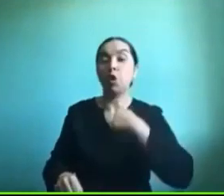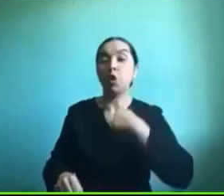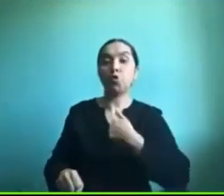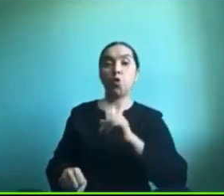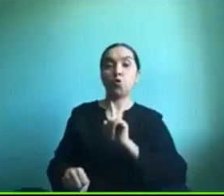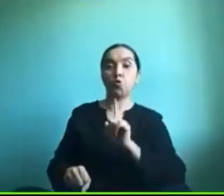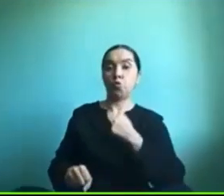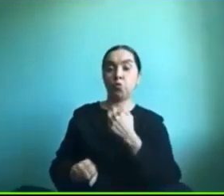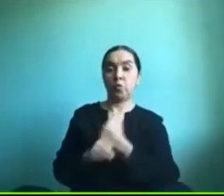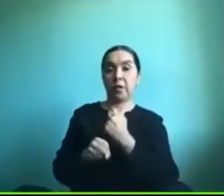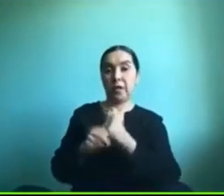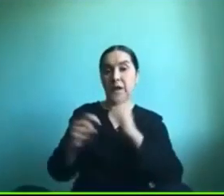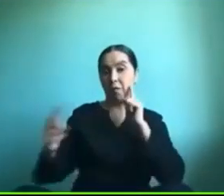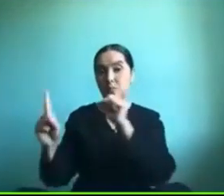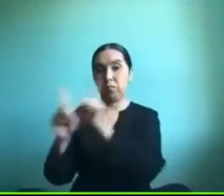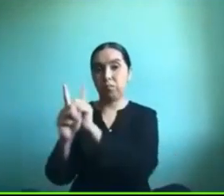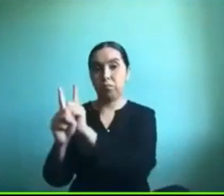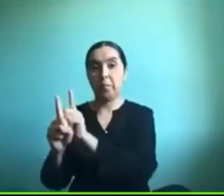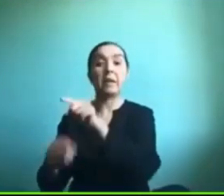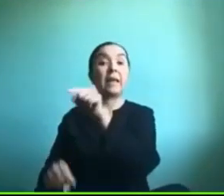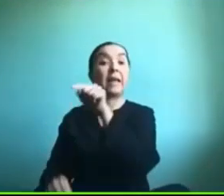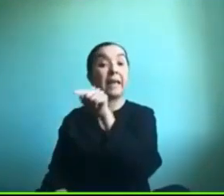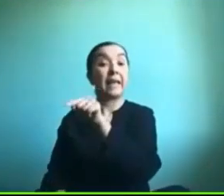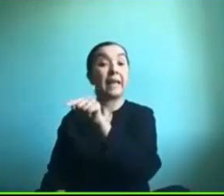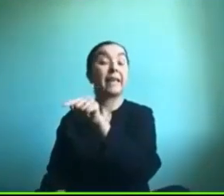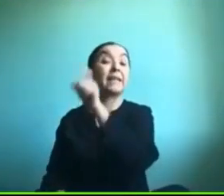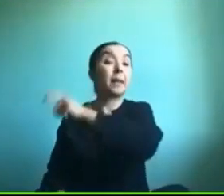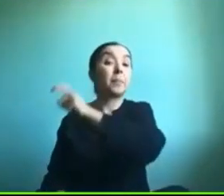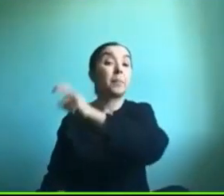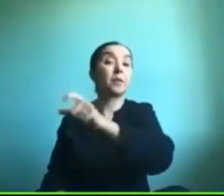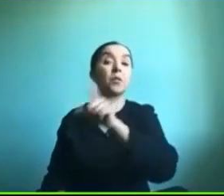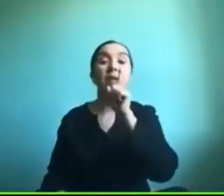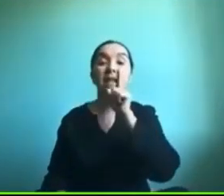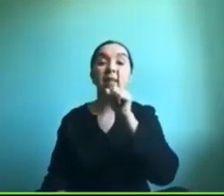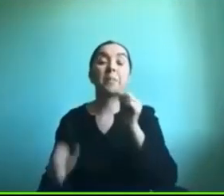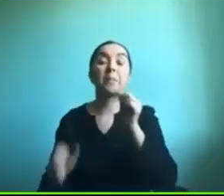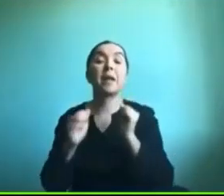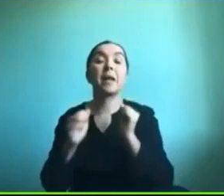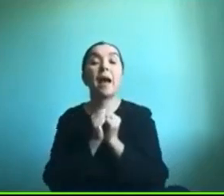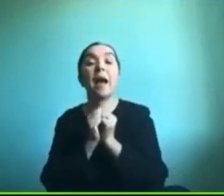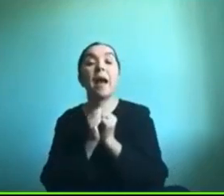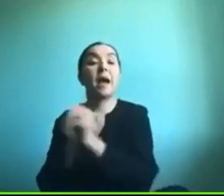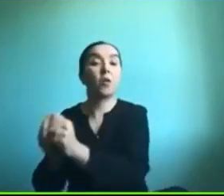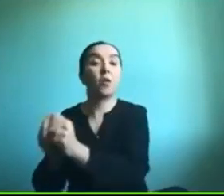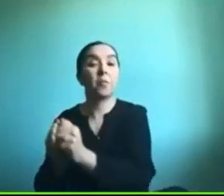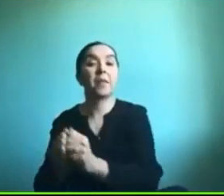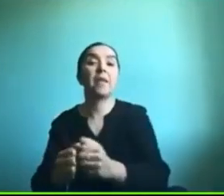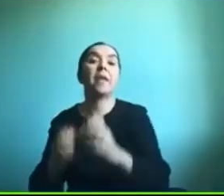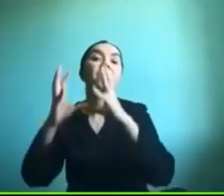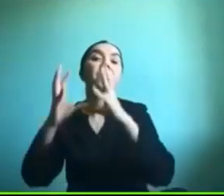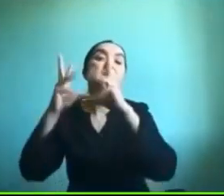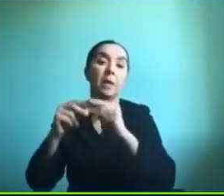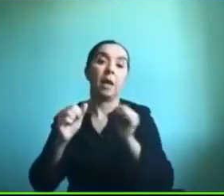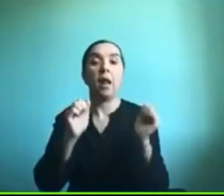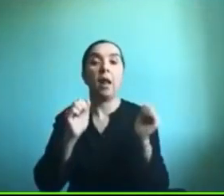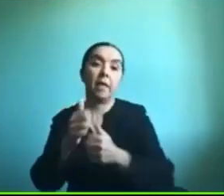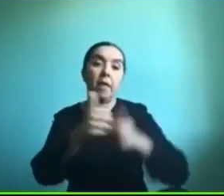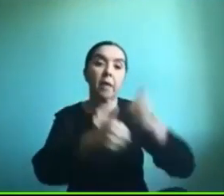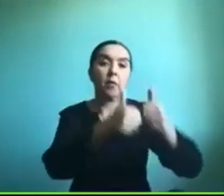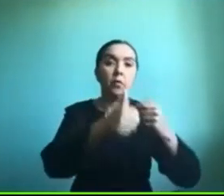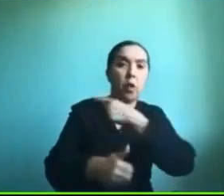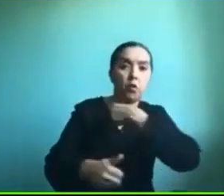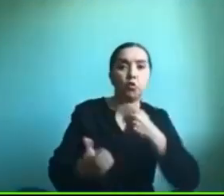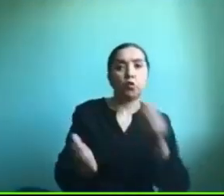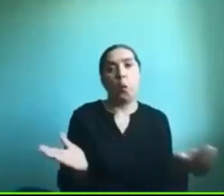esa persona está siempre acompañada por un familiar o por un profesional y la idea es no aumentar más la cantidad de profesionales